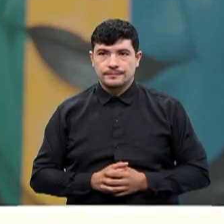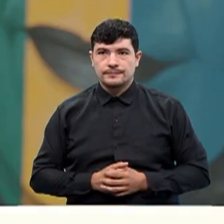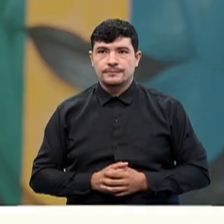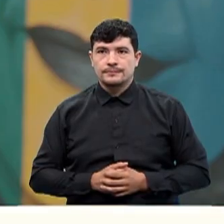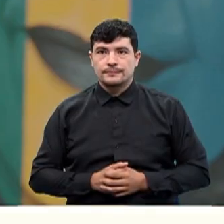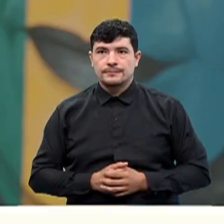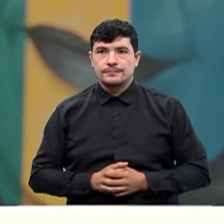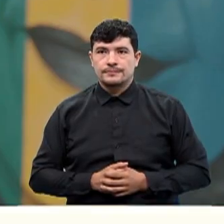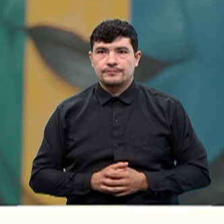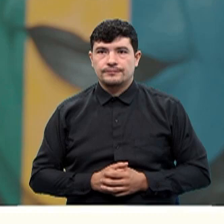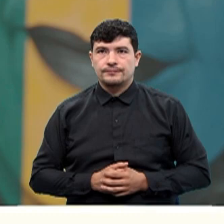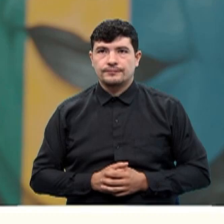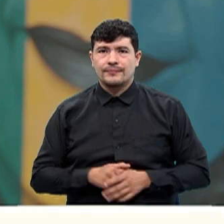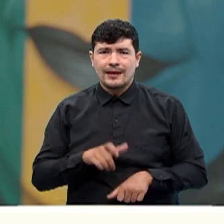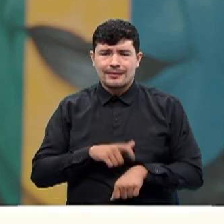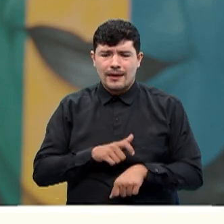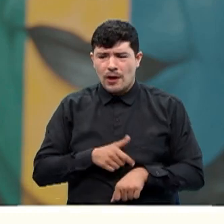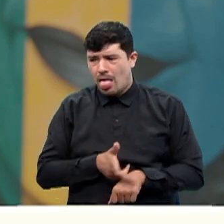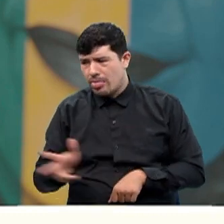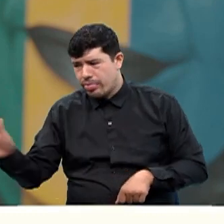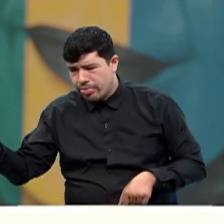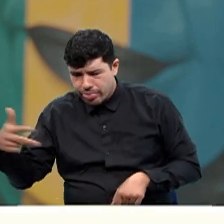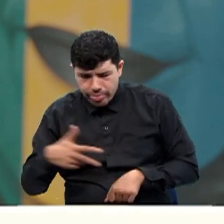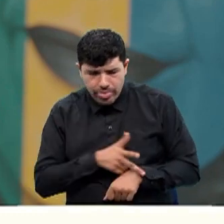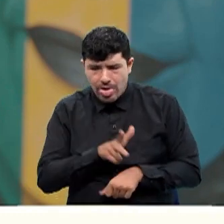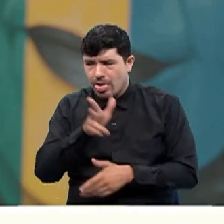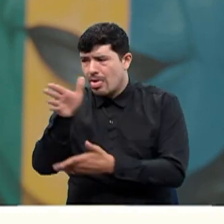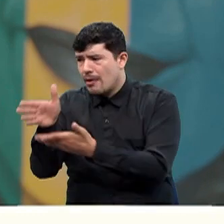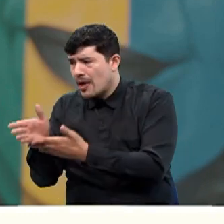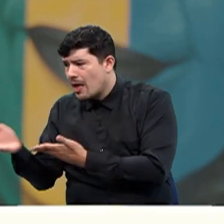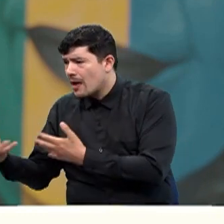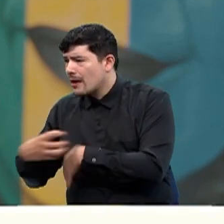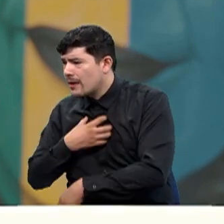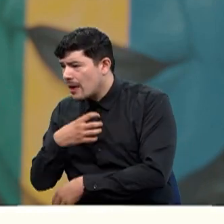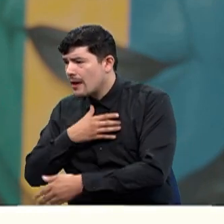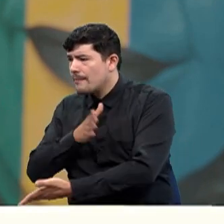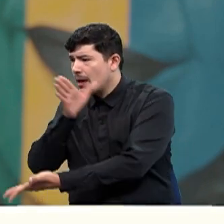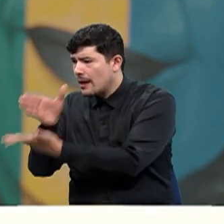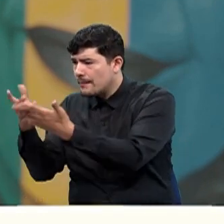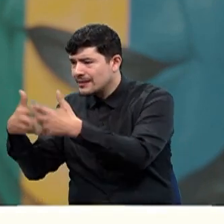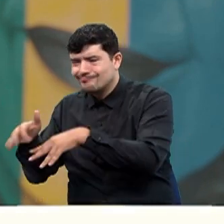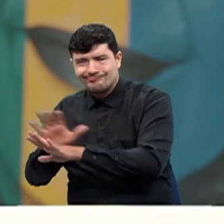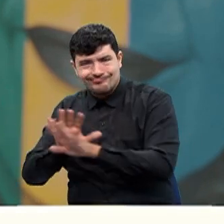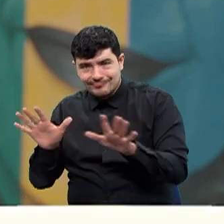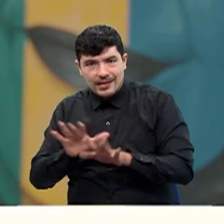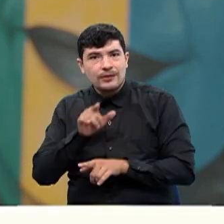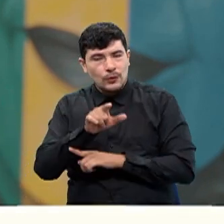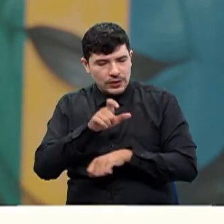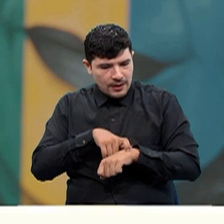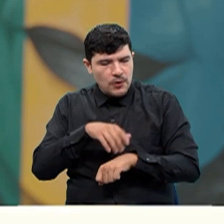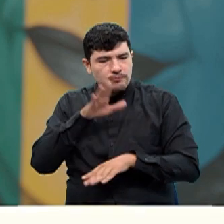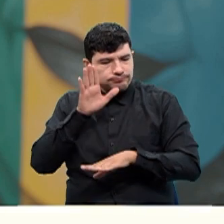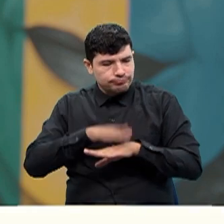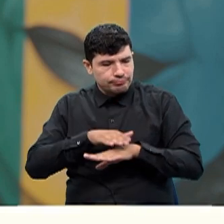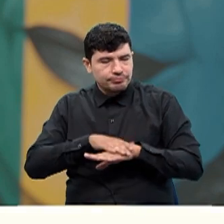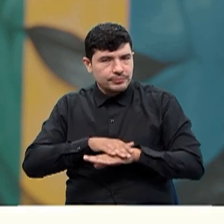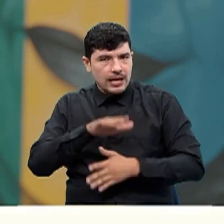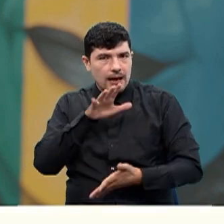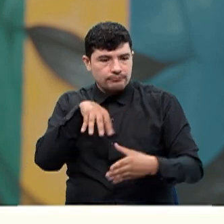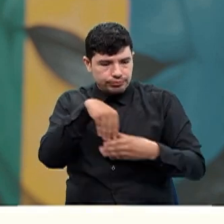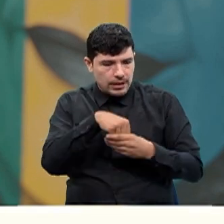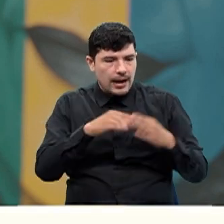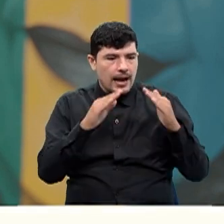Disminuye desplazamientos y disfruta de más tiempo libre para ti. Ahora cuentas con el asesor en línea web para que recibas